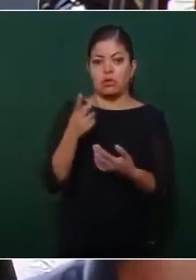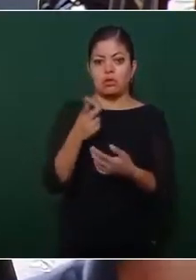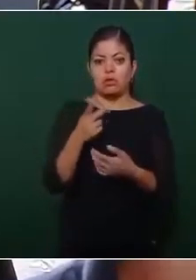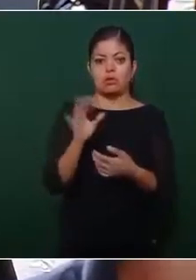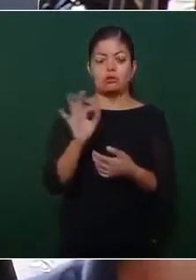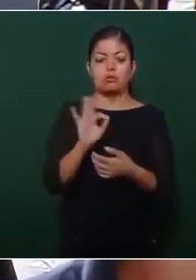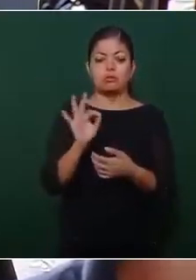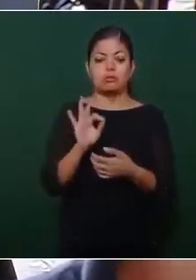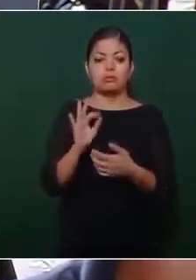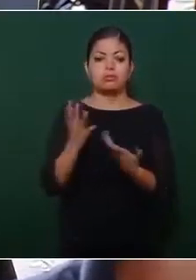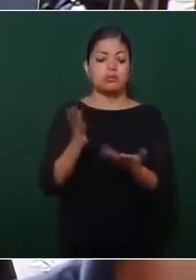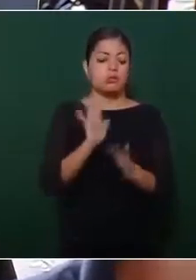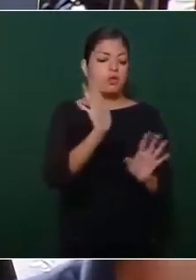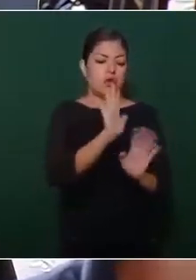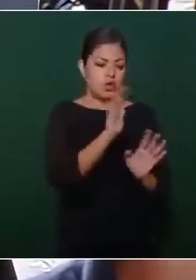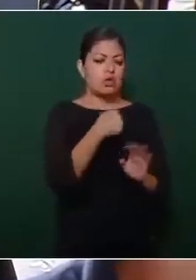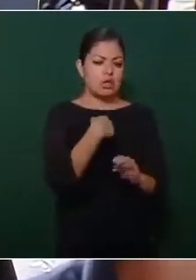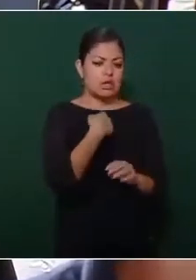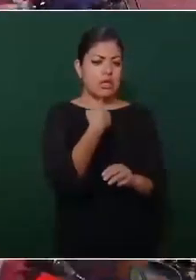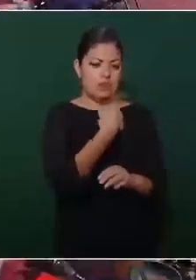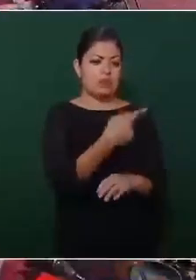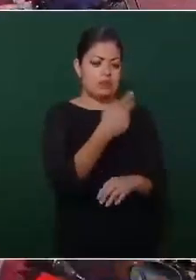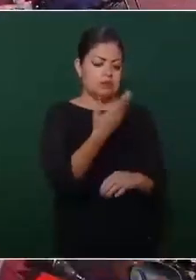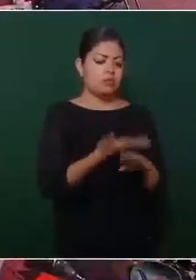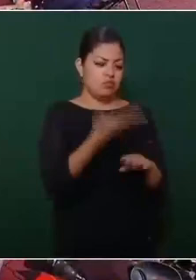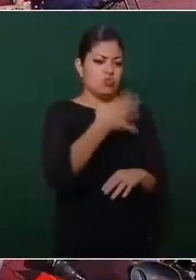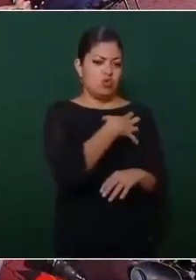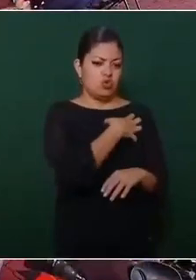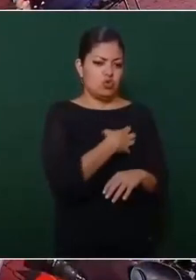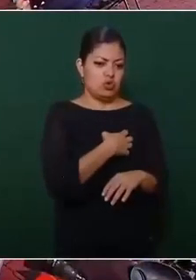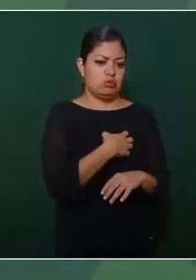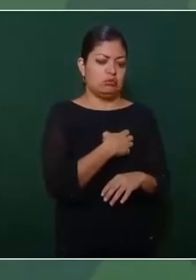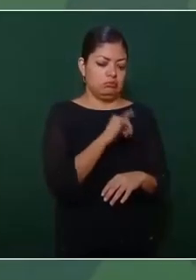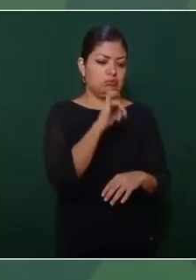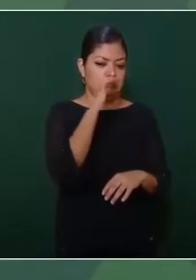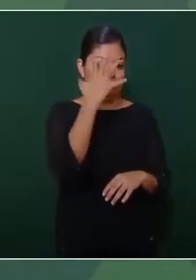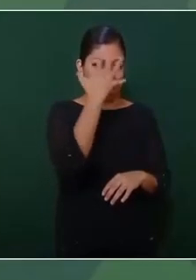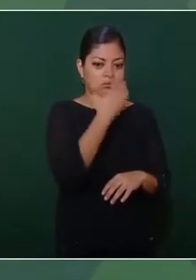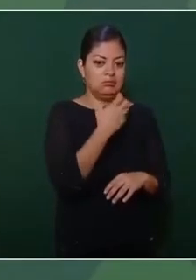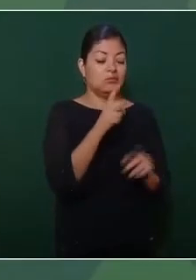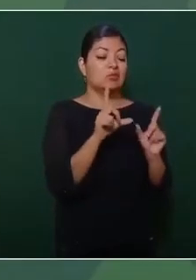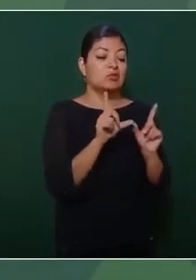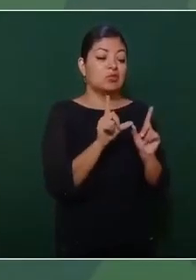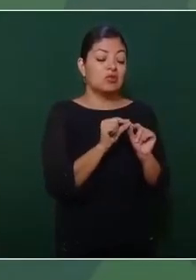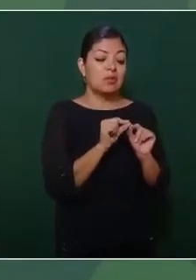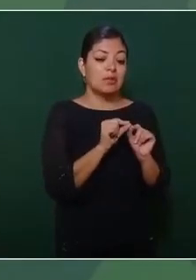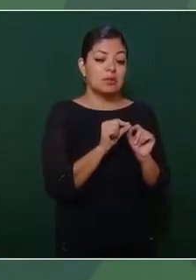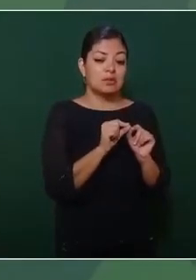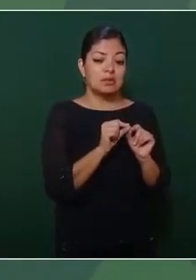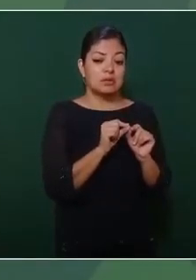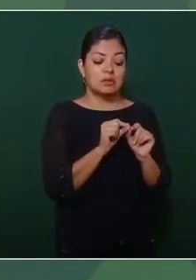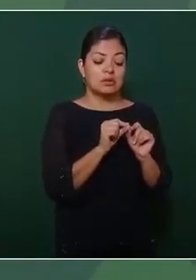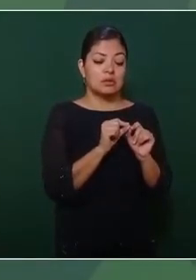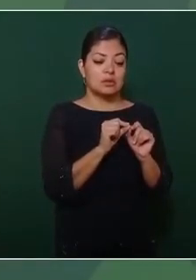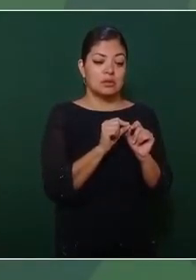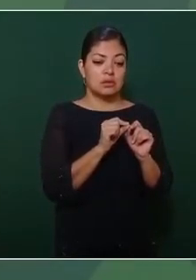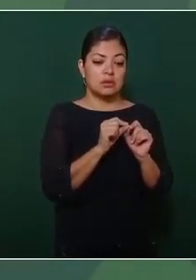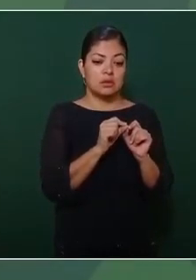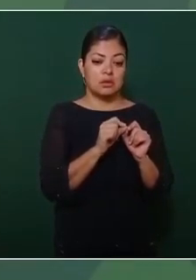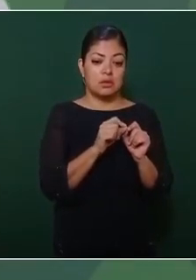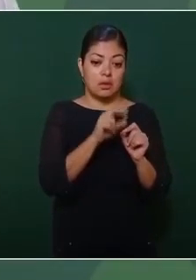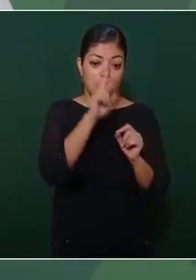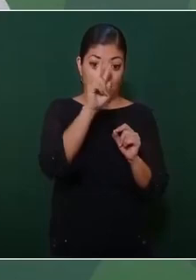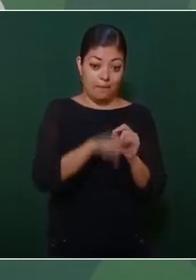hayan matado a su pueblo. No, ya dije, y es muy doloroso y lamentable. Nada más que la